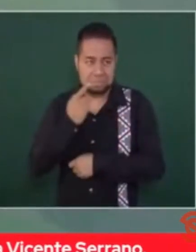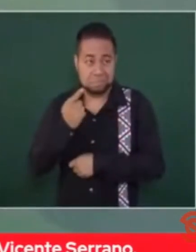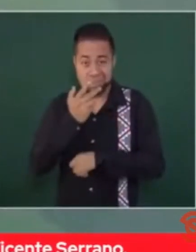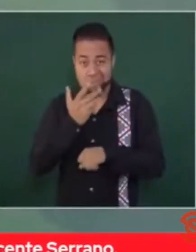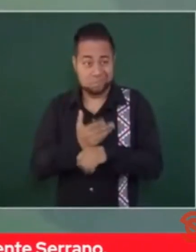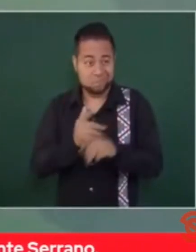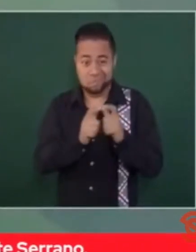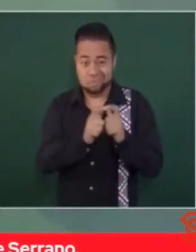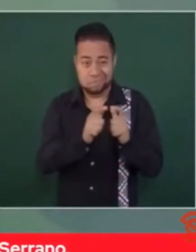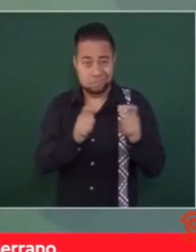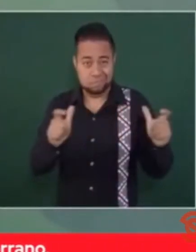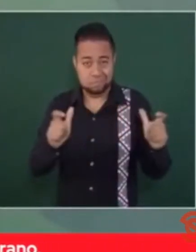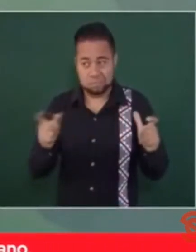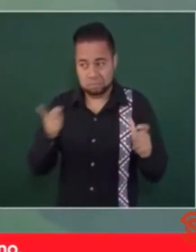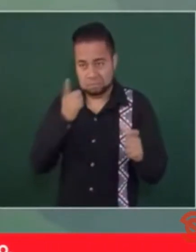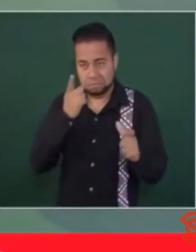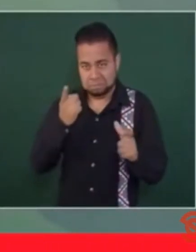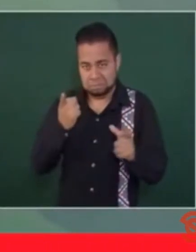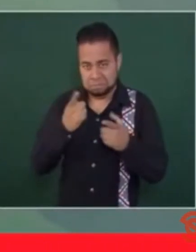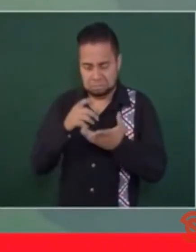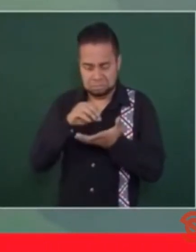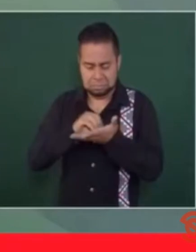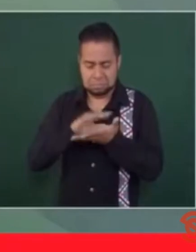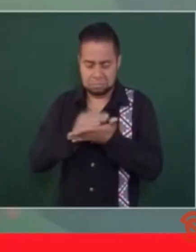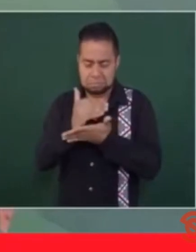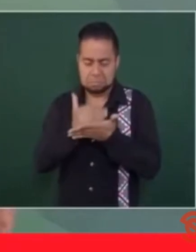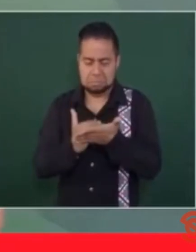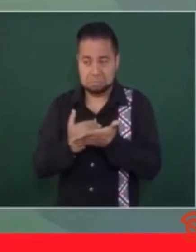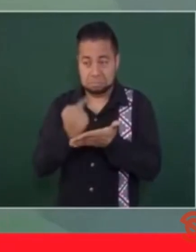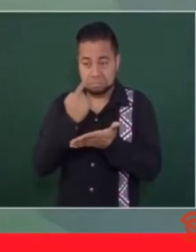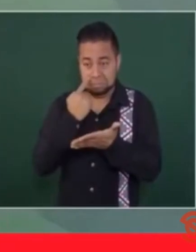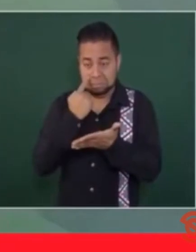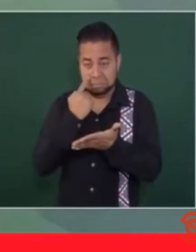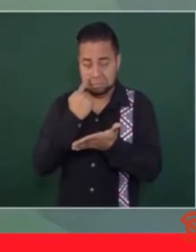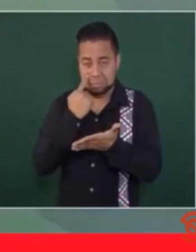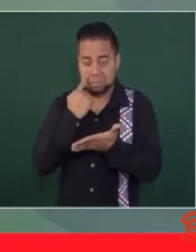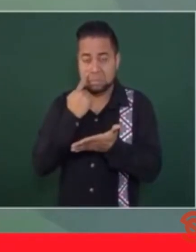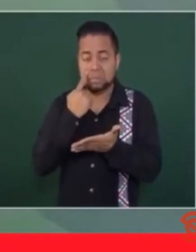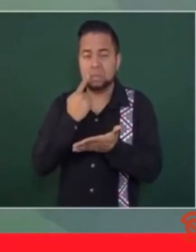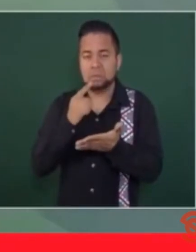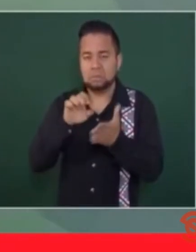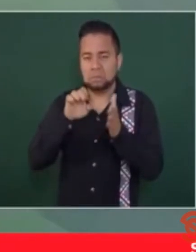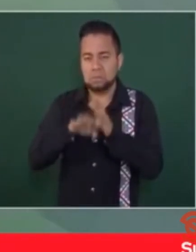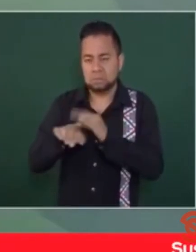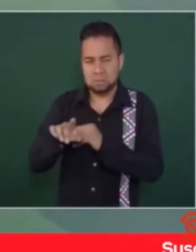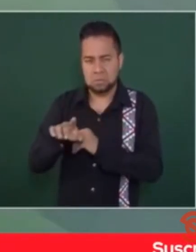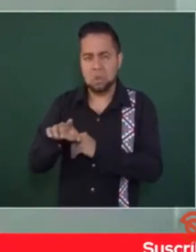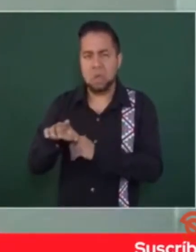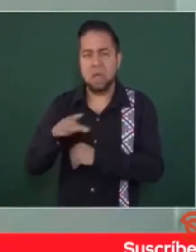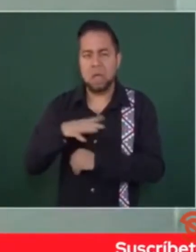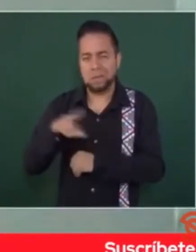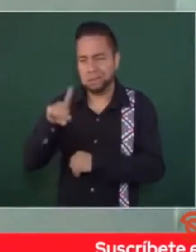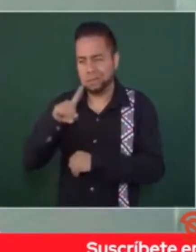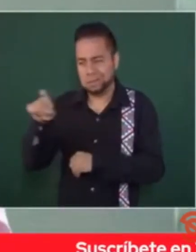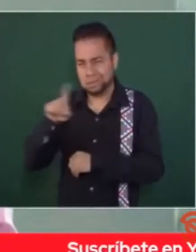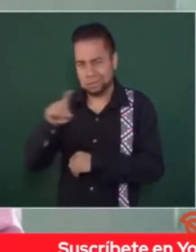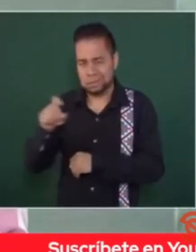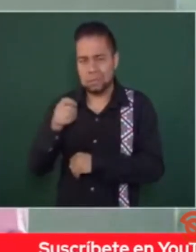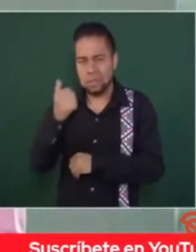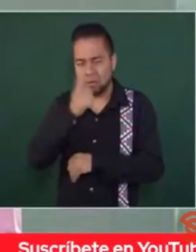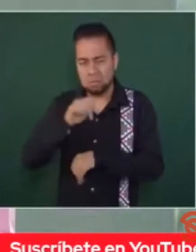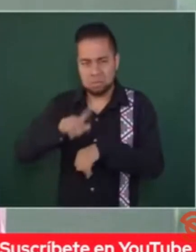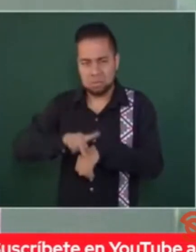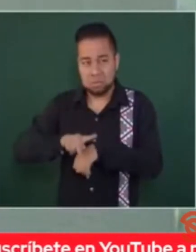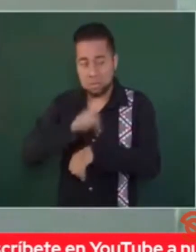Y él me dio un dato, me dijo, en ese entonces, de cada 100 estudiantes, de